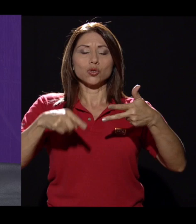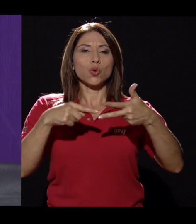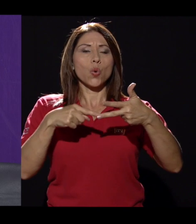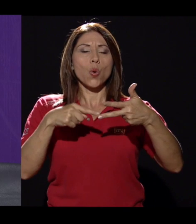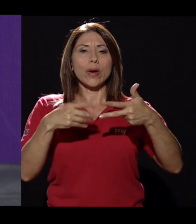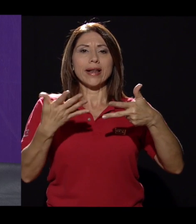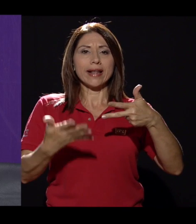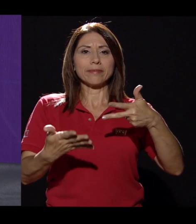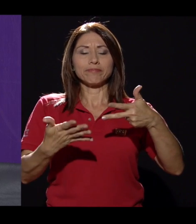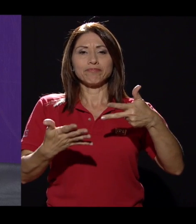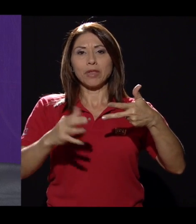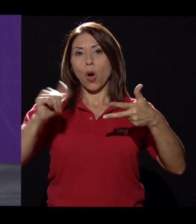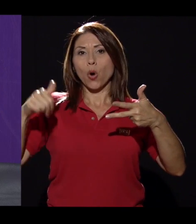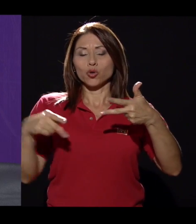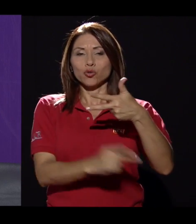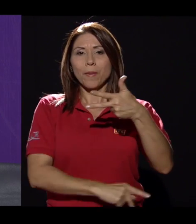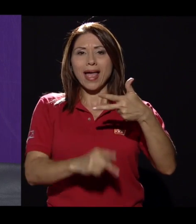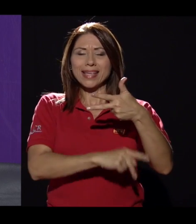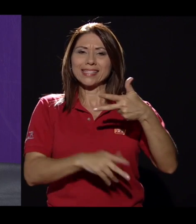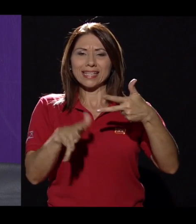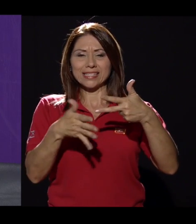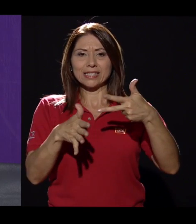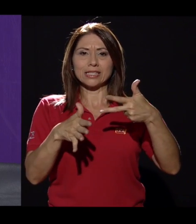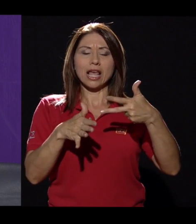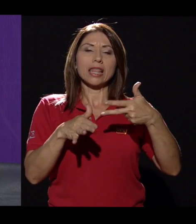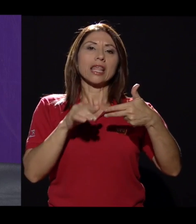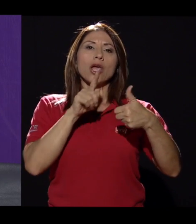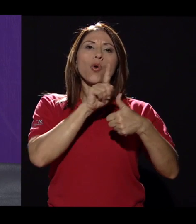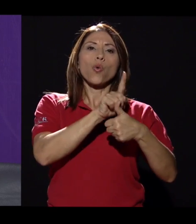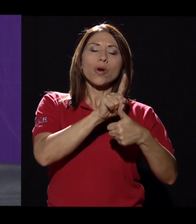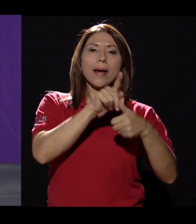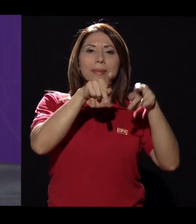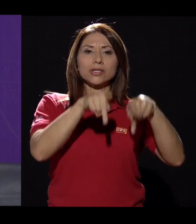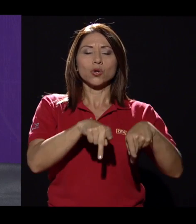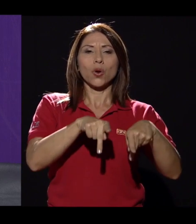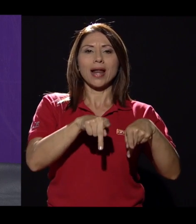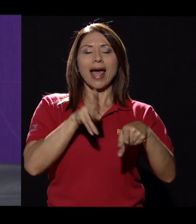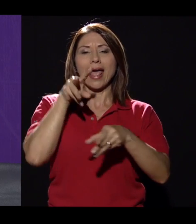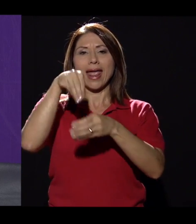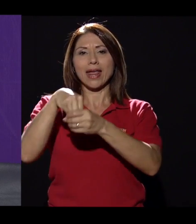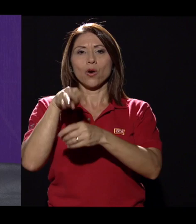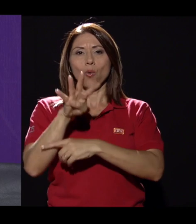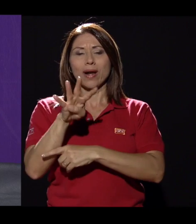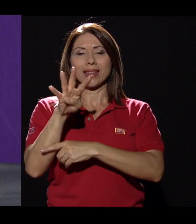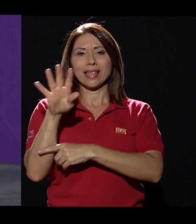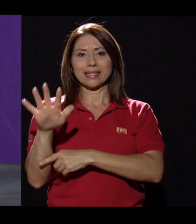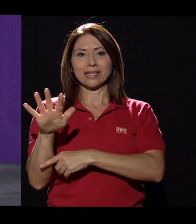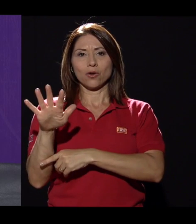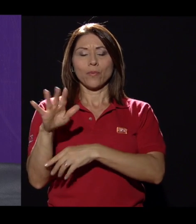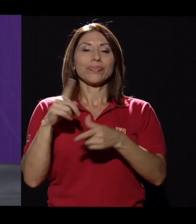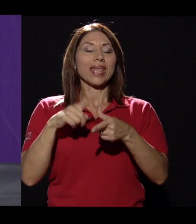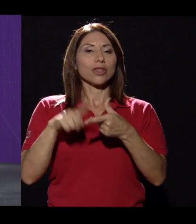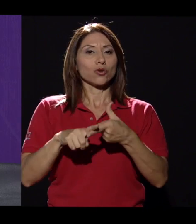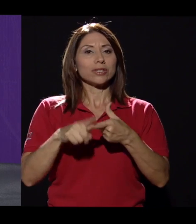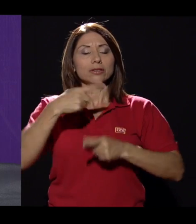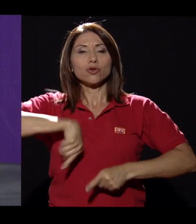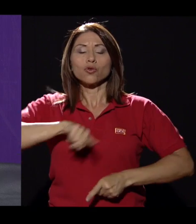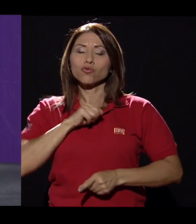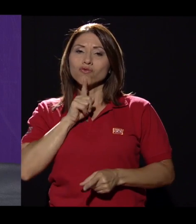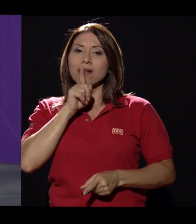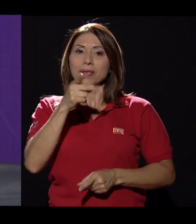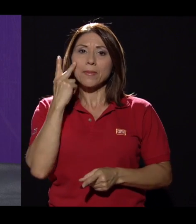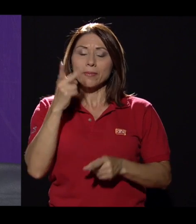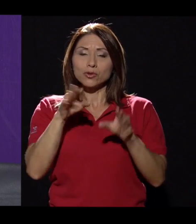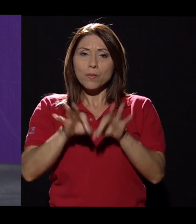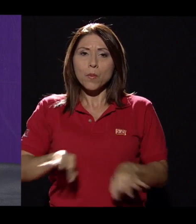caso que dicen que en otros países está una en 45. Entonces, lo que a nosotros realmente nos importa